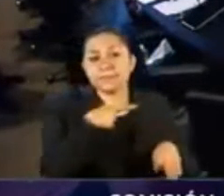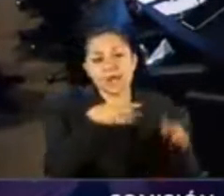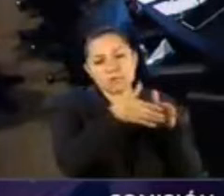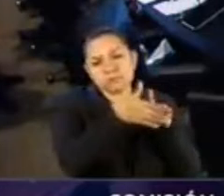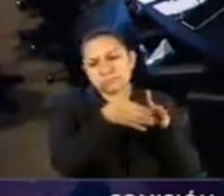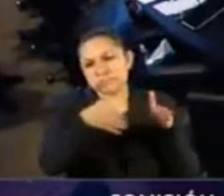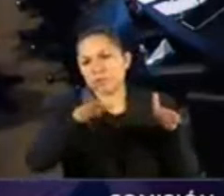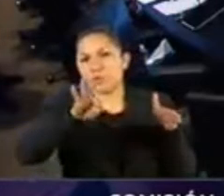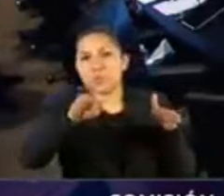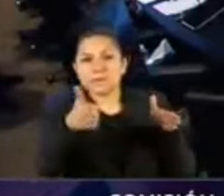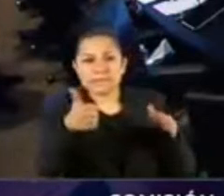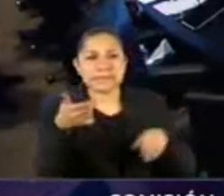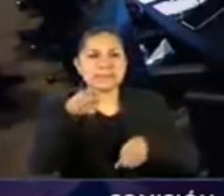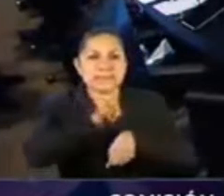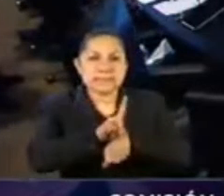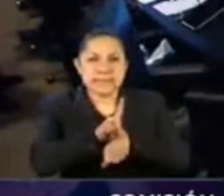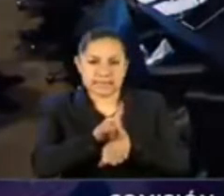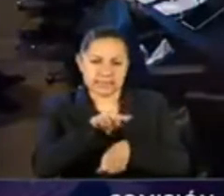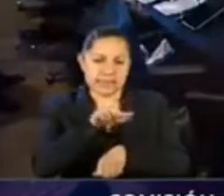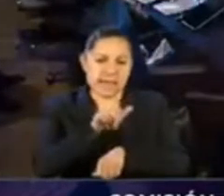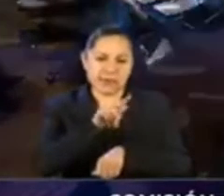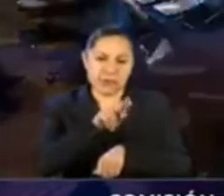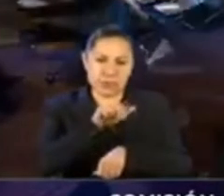años anteriores.